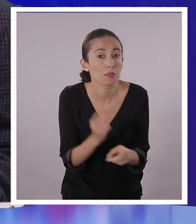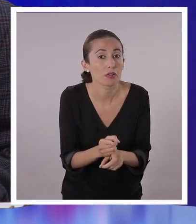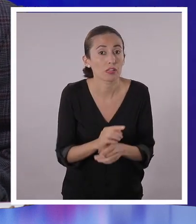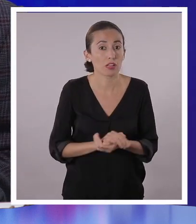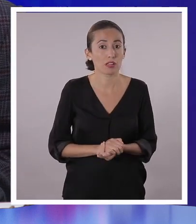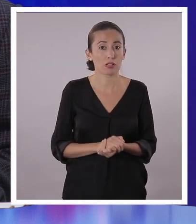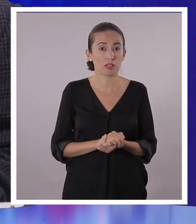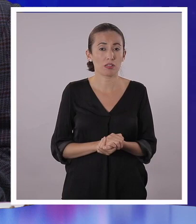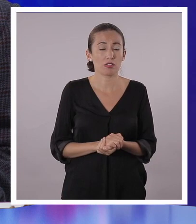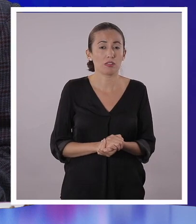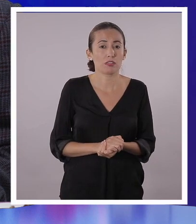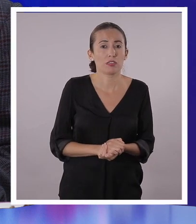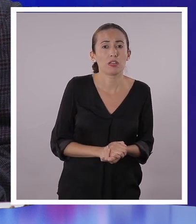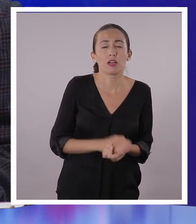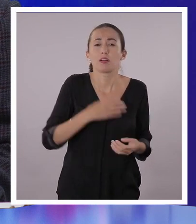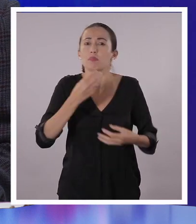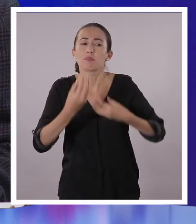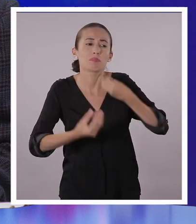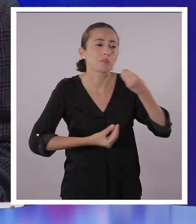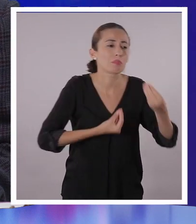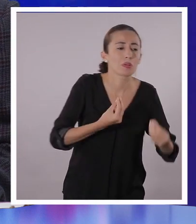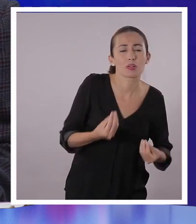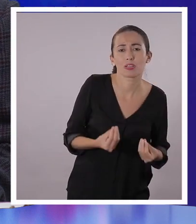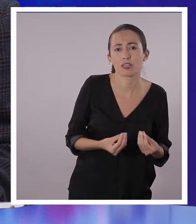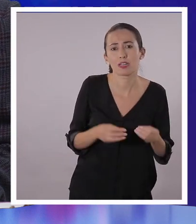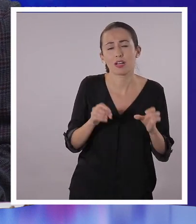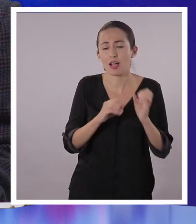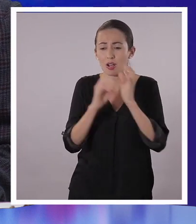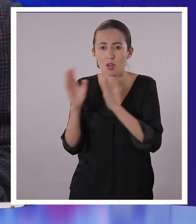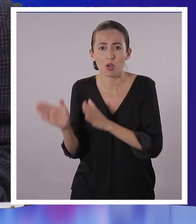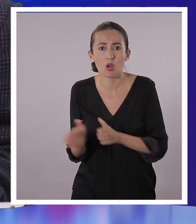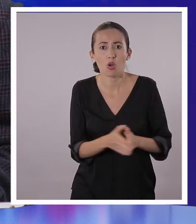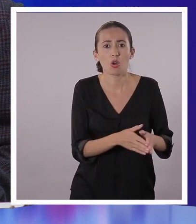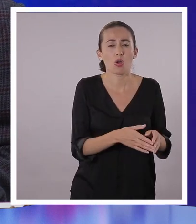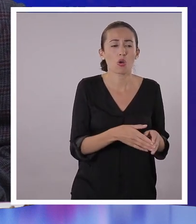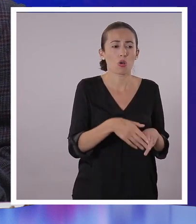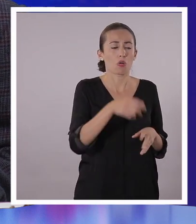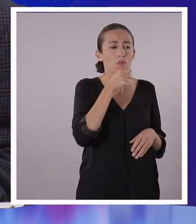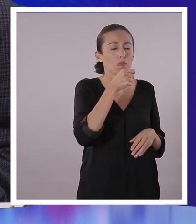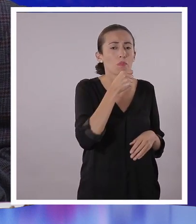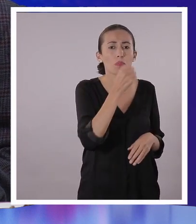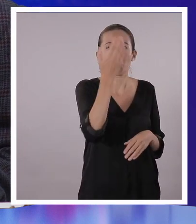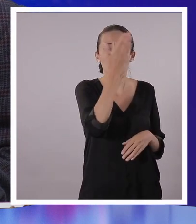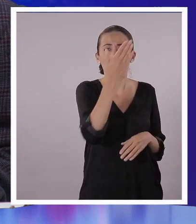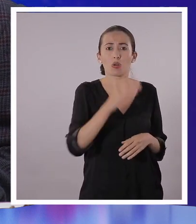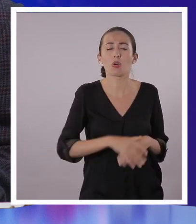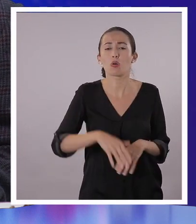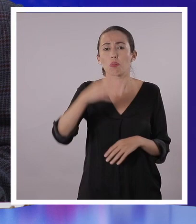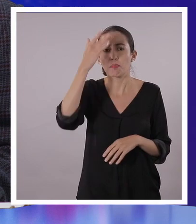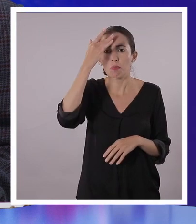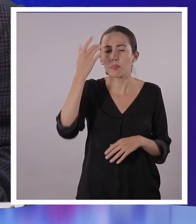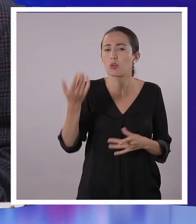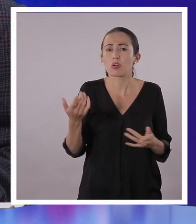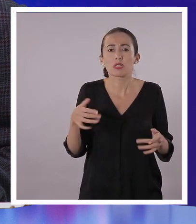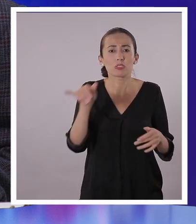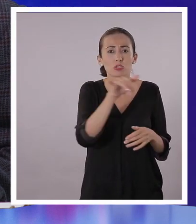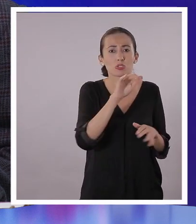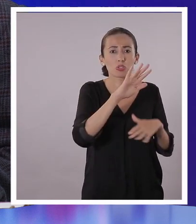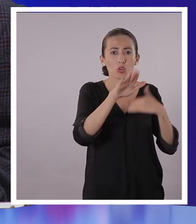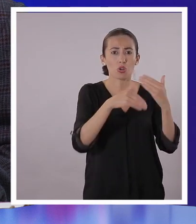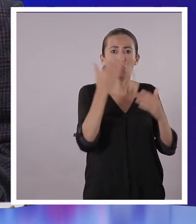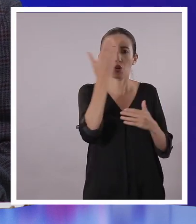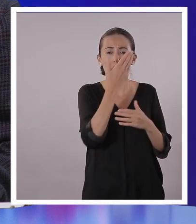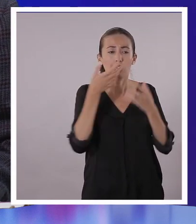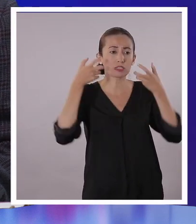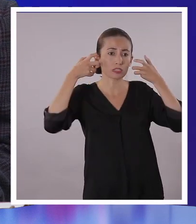que sí, profe. Además, ¿por qué tenemos que transmitir por estos medios? O sea, por la prensa, por la radio y por la televisión. ¿Qué tienen